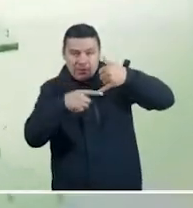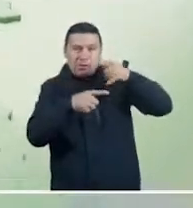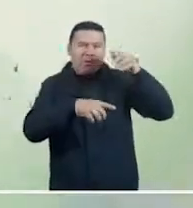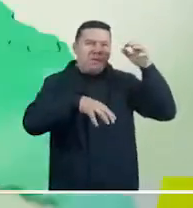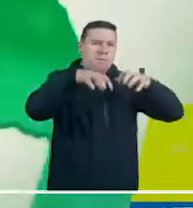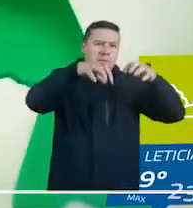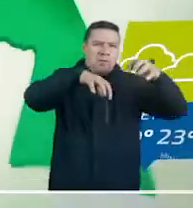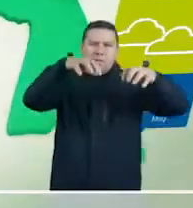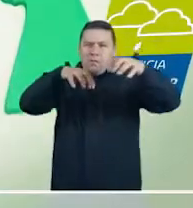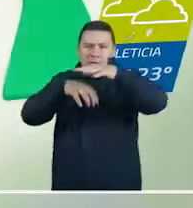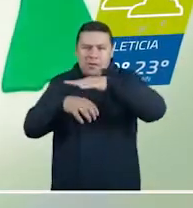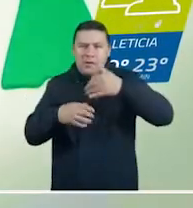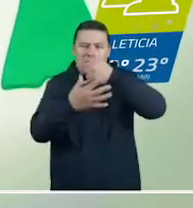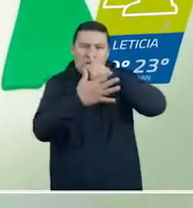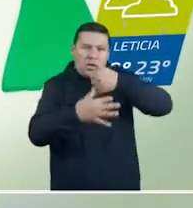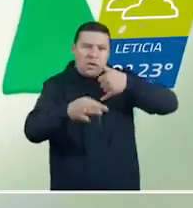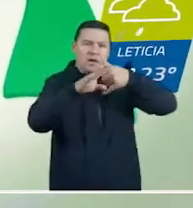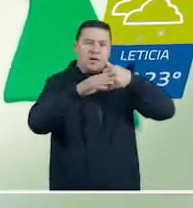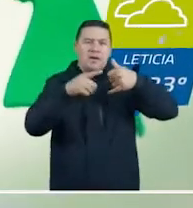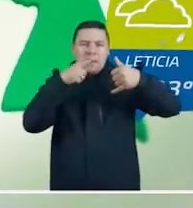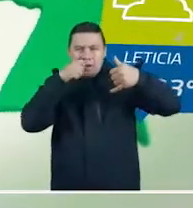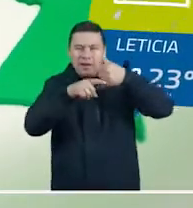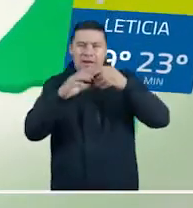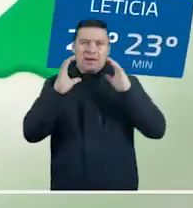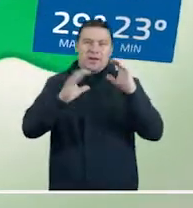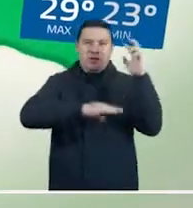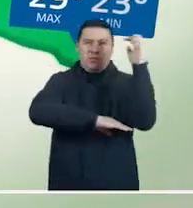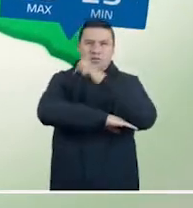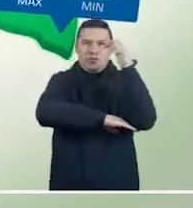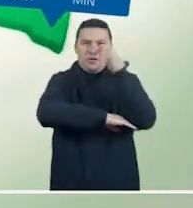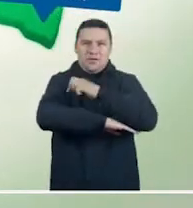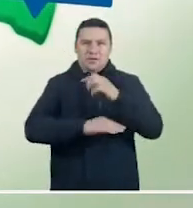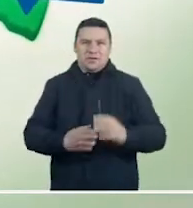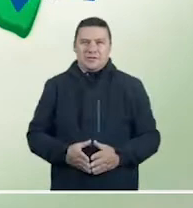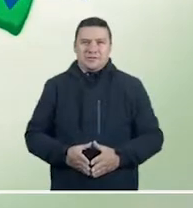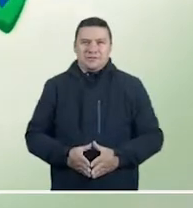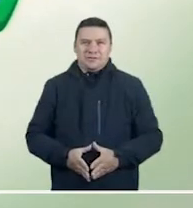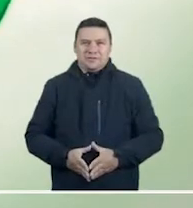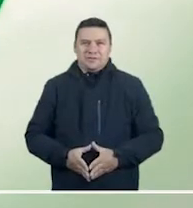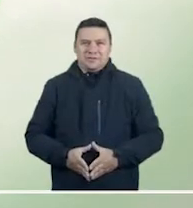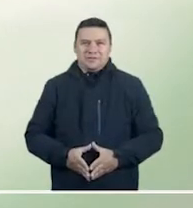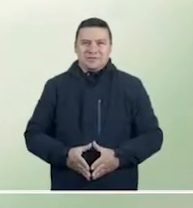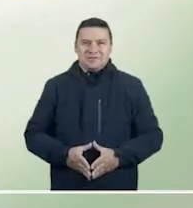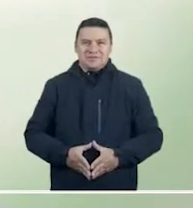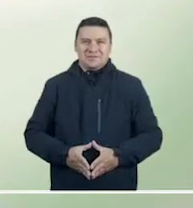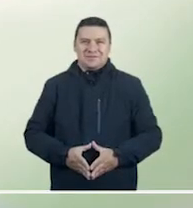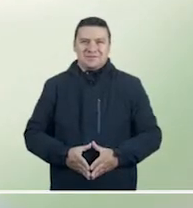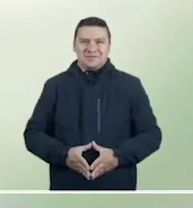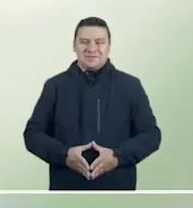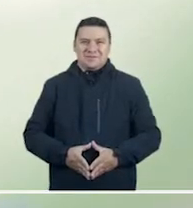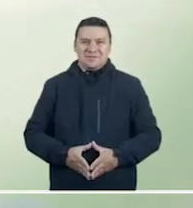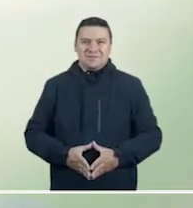Por otro lado, en la Amazonía, las lluvias se anticipan en sectores de Guainía, Amazonas, Caquetá y Putumayo.